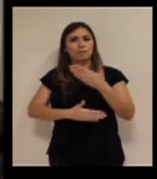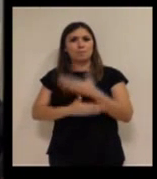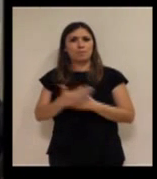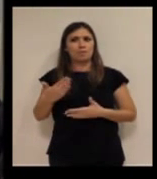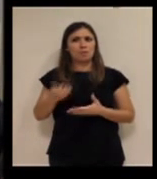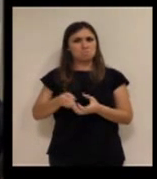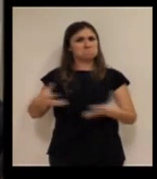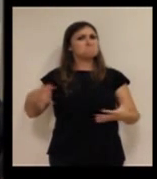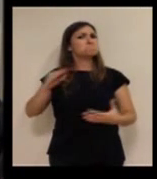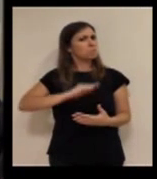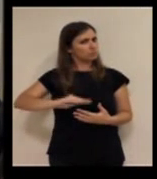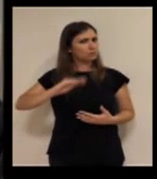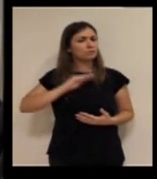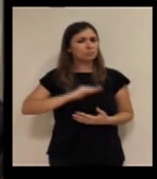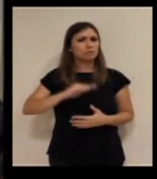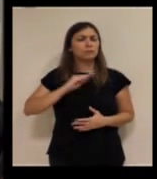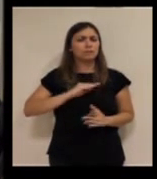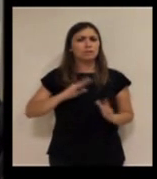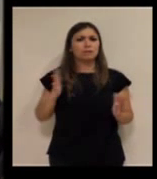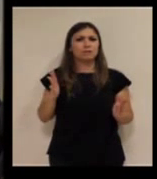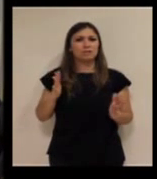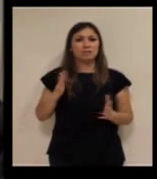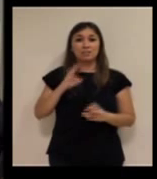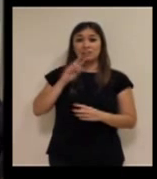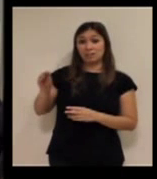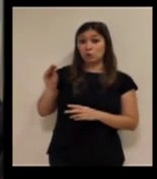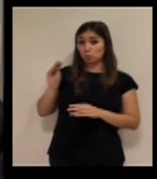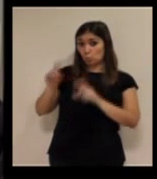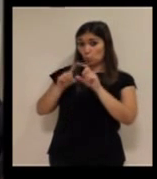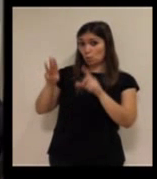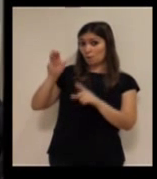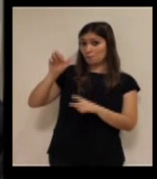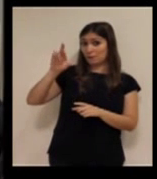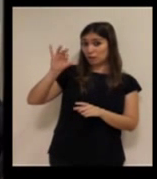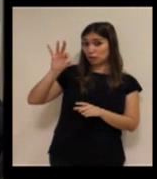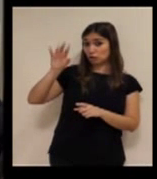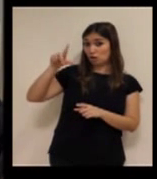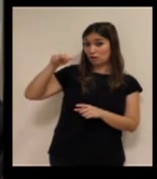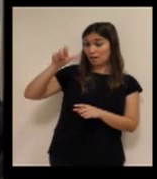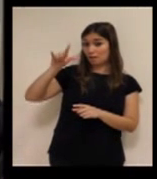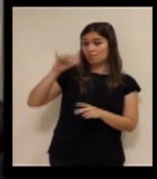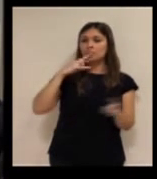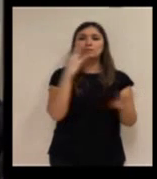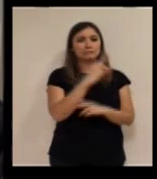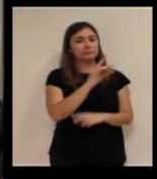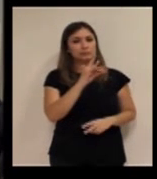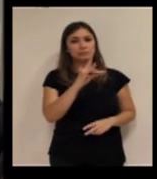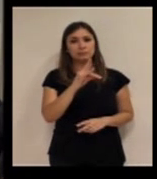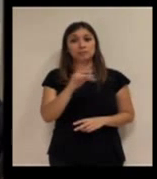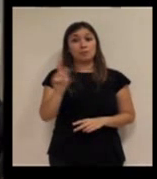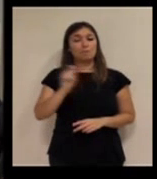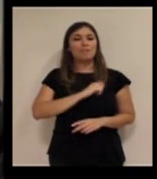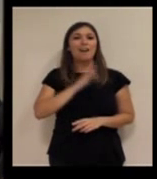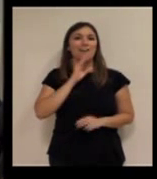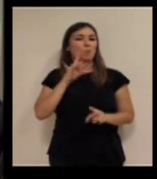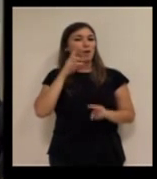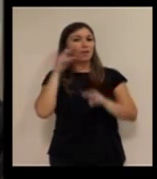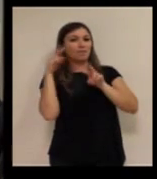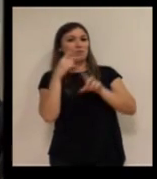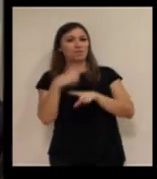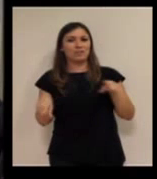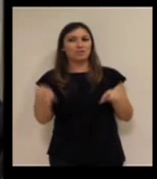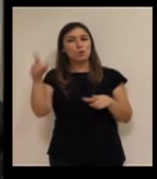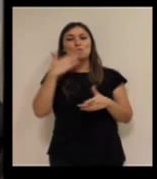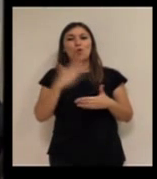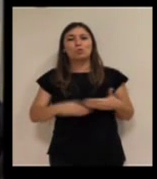personas con discapacidad que es un volumen importante y de personalidad sí y a nosotros desde luego nos dan nos dan una visión